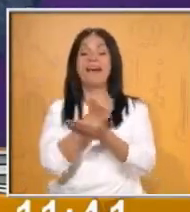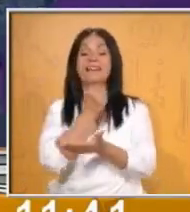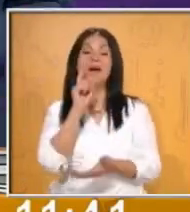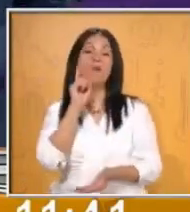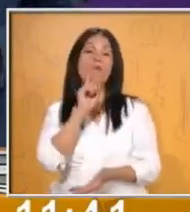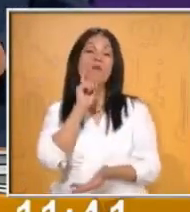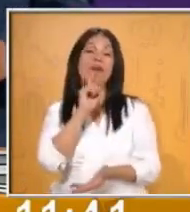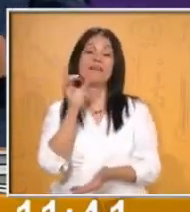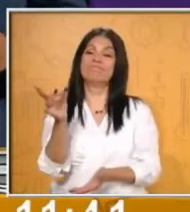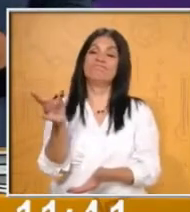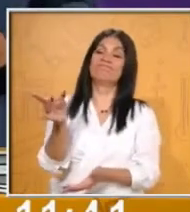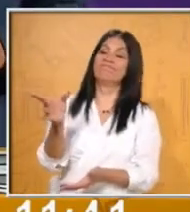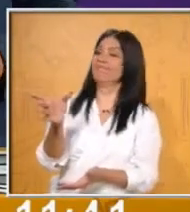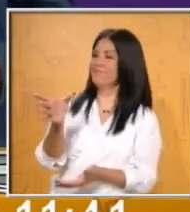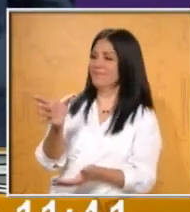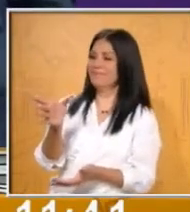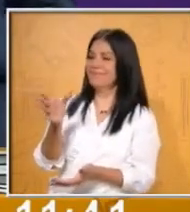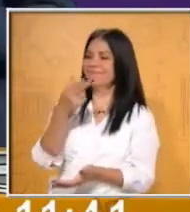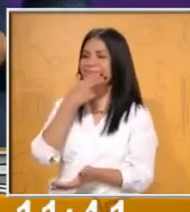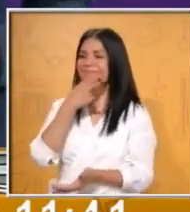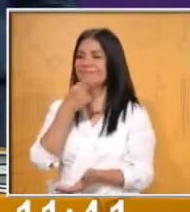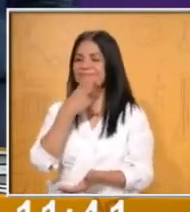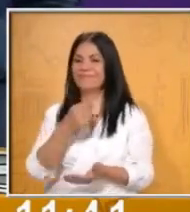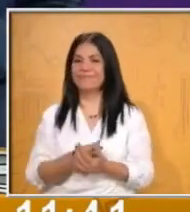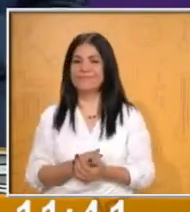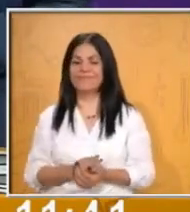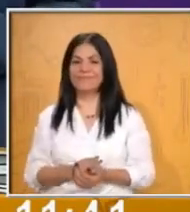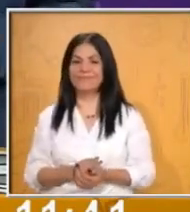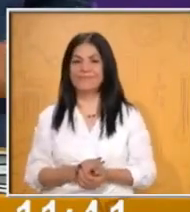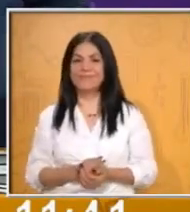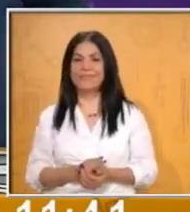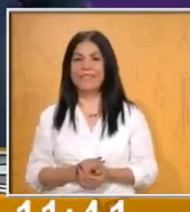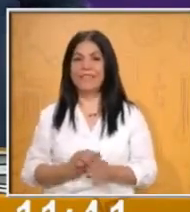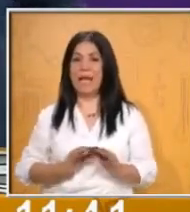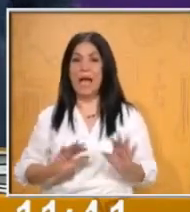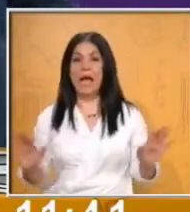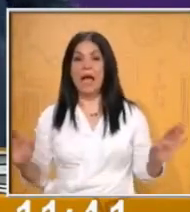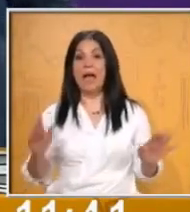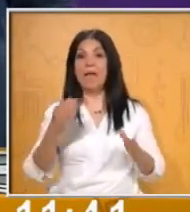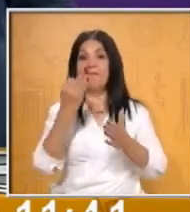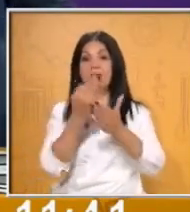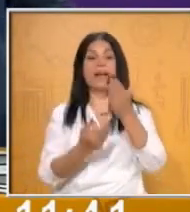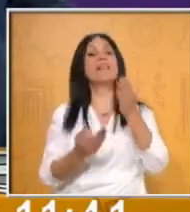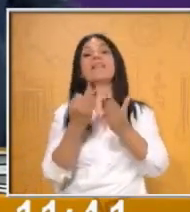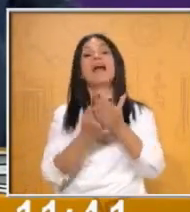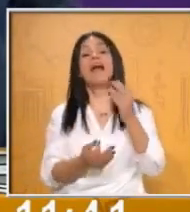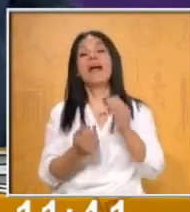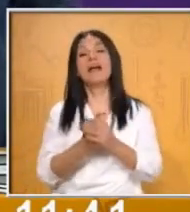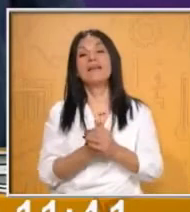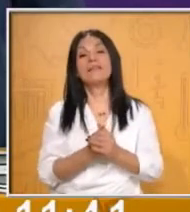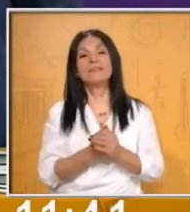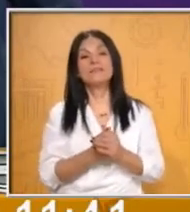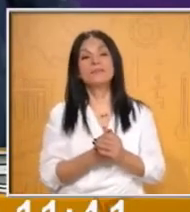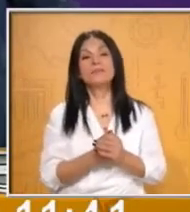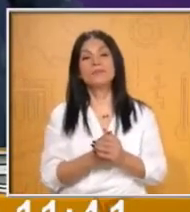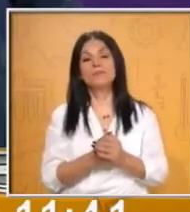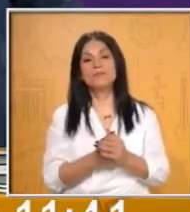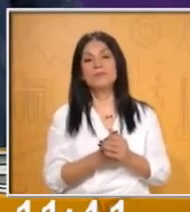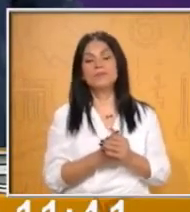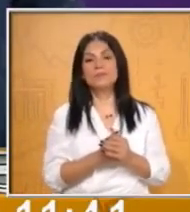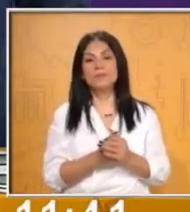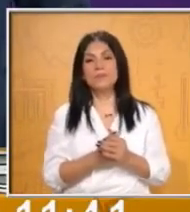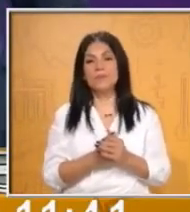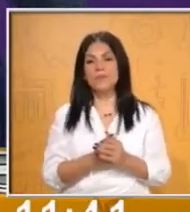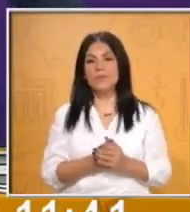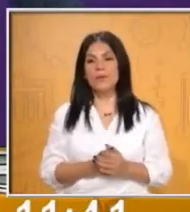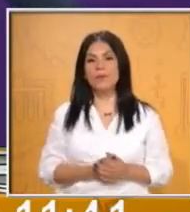Ok. Vamos con la última. Bueno, nos van a faltar dos. Pero la última ustedes, la de juguete, la hacen en casita. Y ahorita el